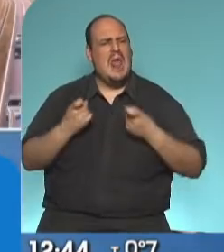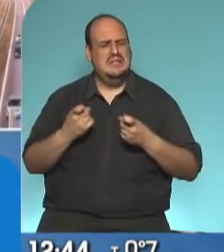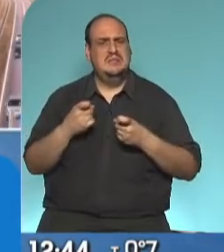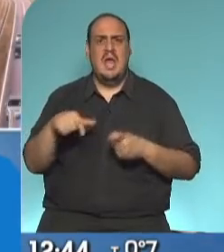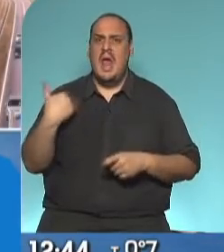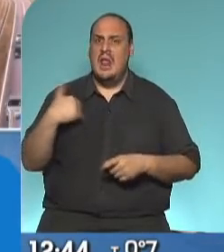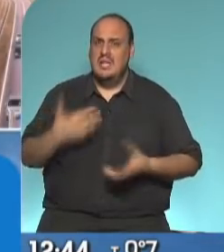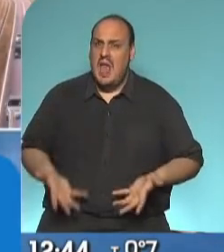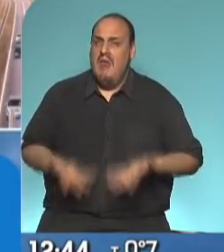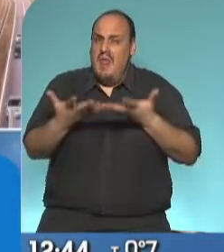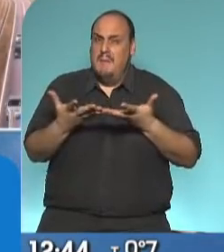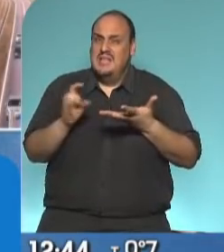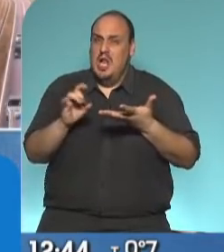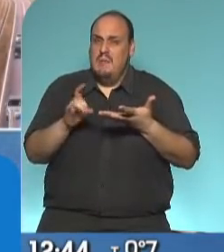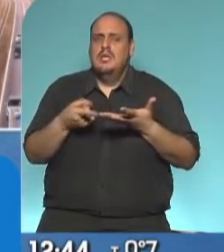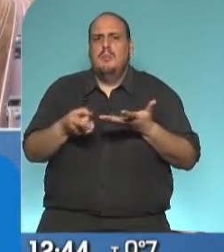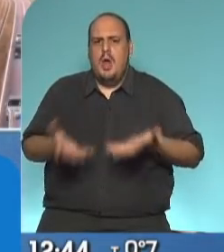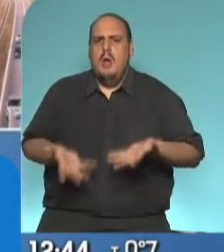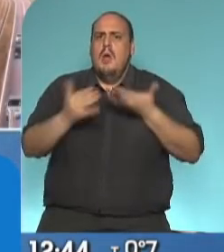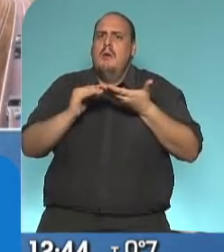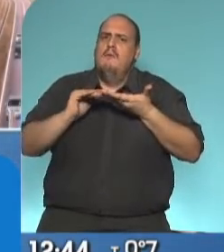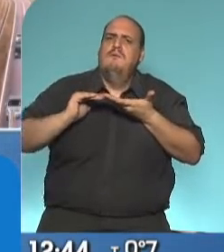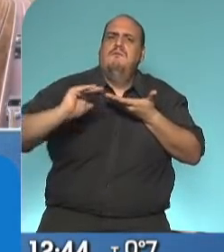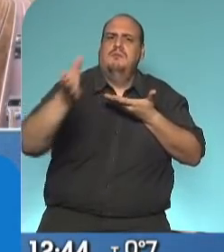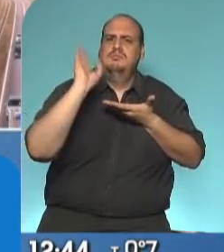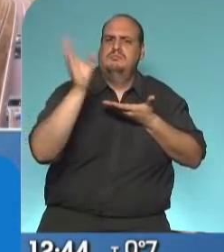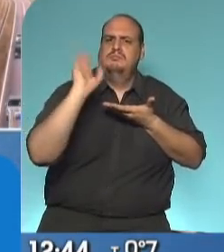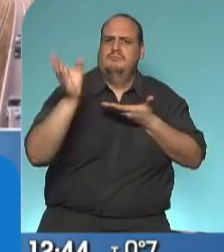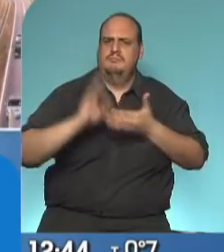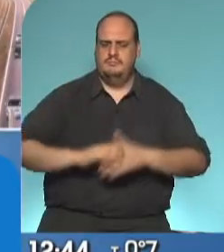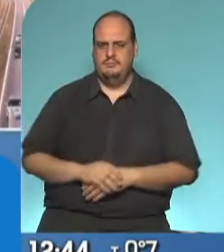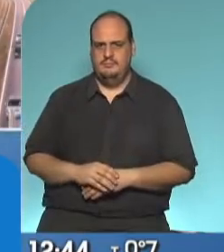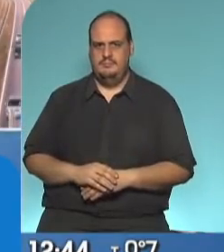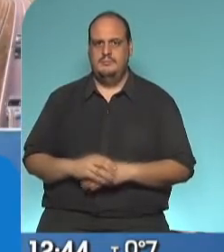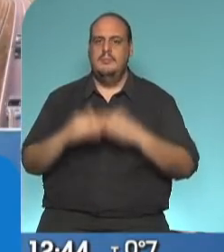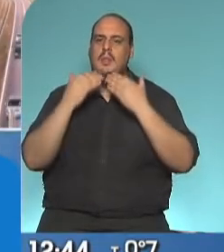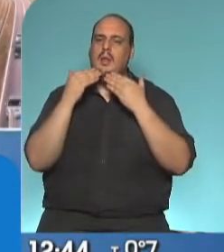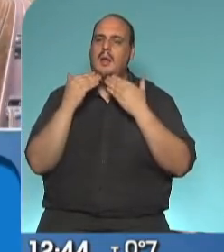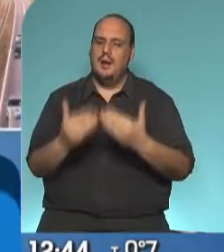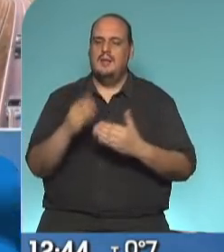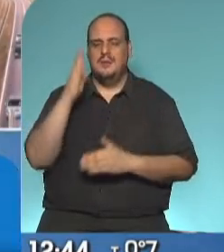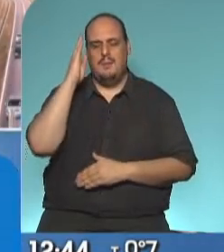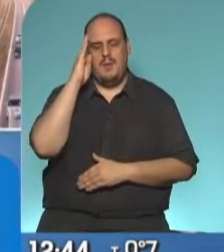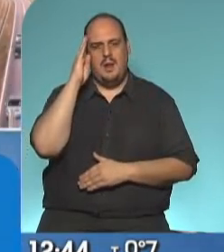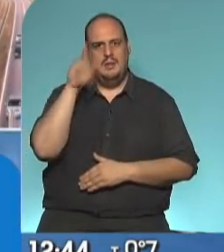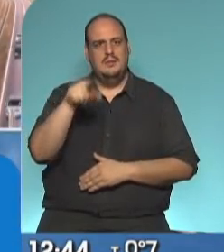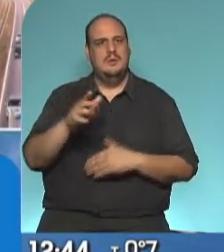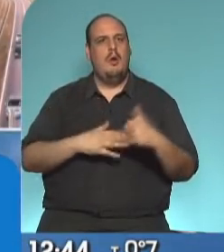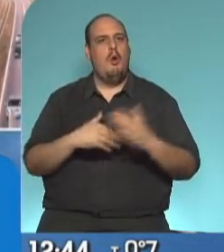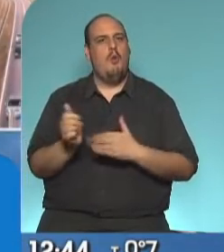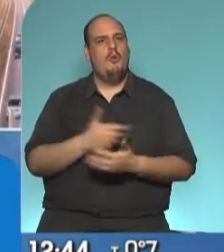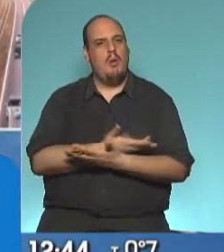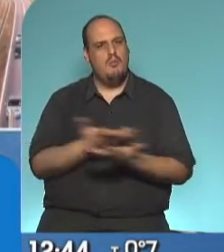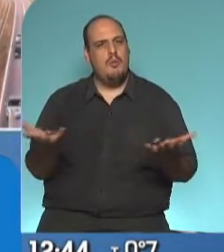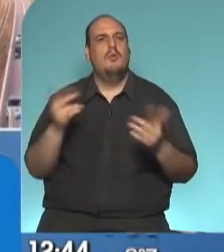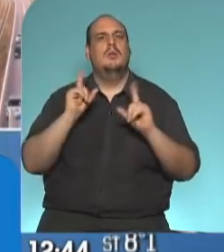poder mantenerla de pie por mucho tiempo, por un largo tiempo. Muchas gracias Martín. Es la obra pública, son los